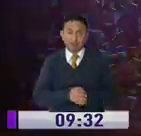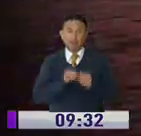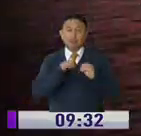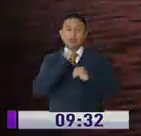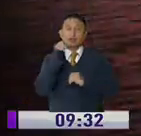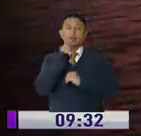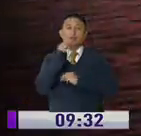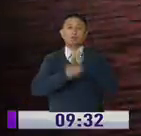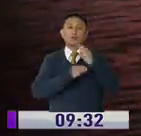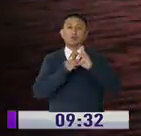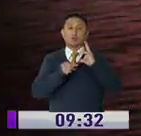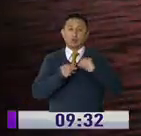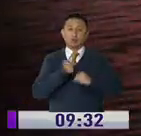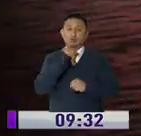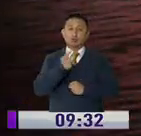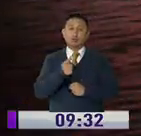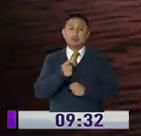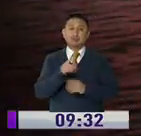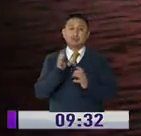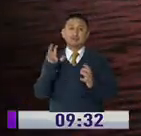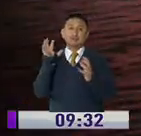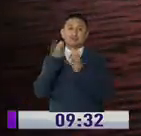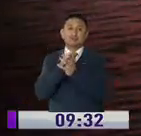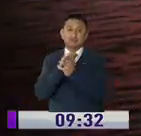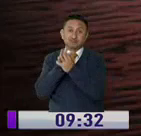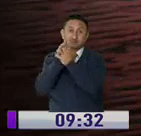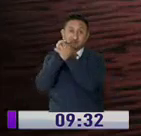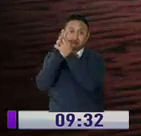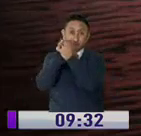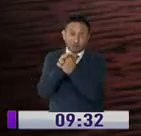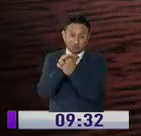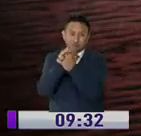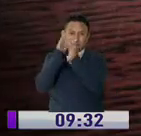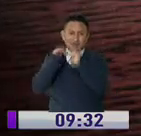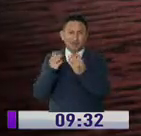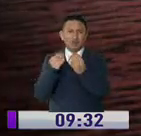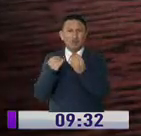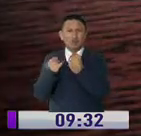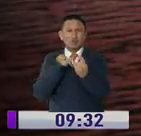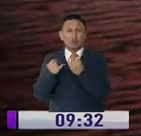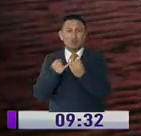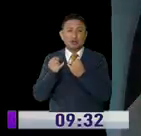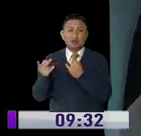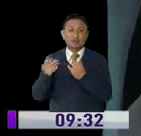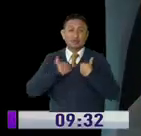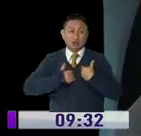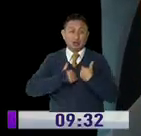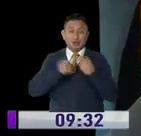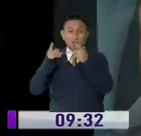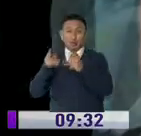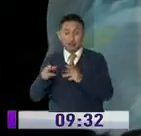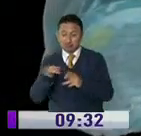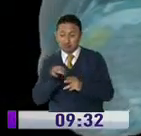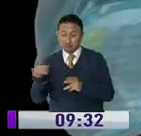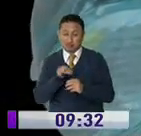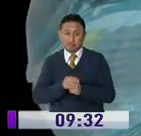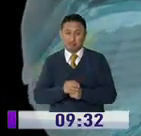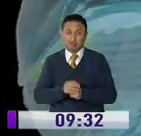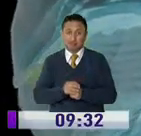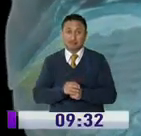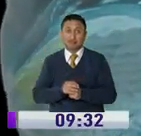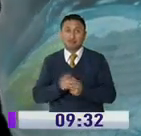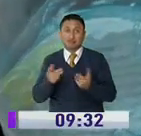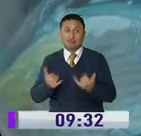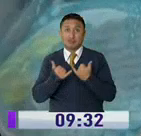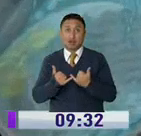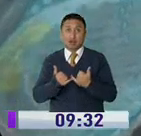de la Salud ha explicado que el coronavirus es una amplia familia de virus que ataca a humanos y animales. En el que respecta a humanos,